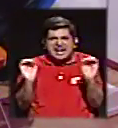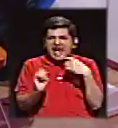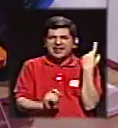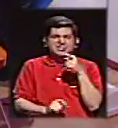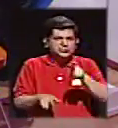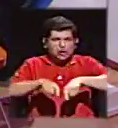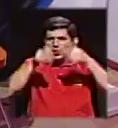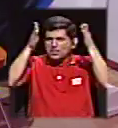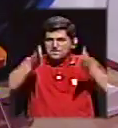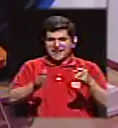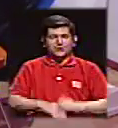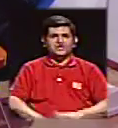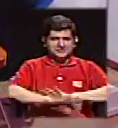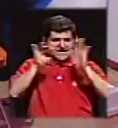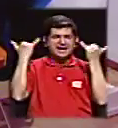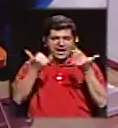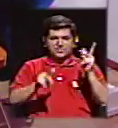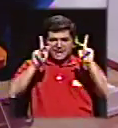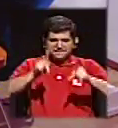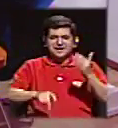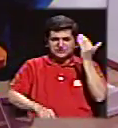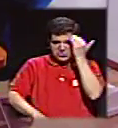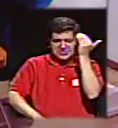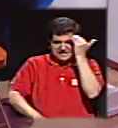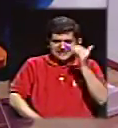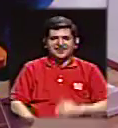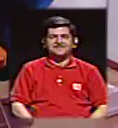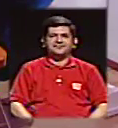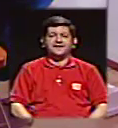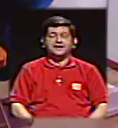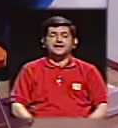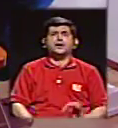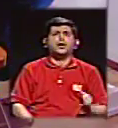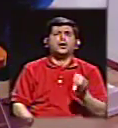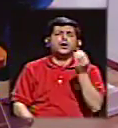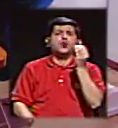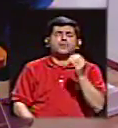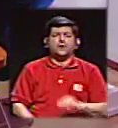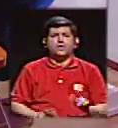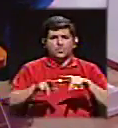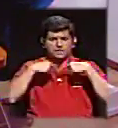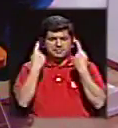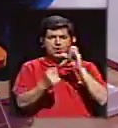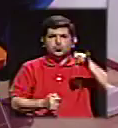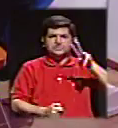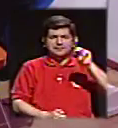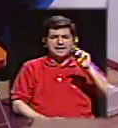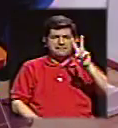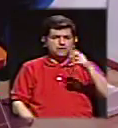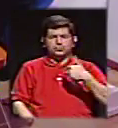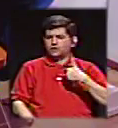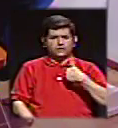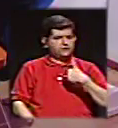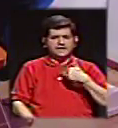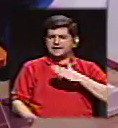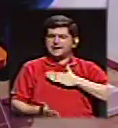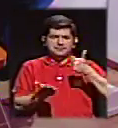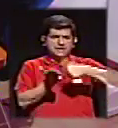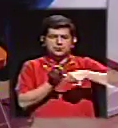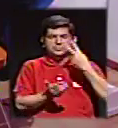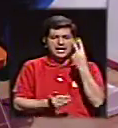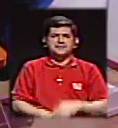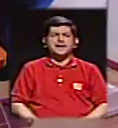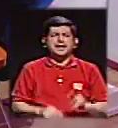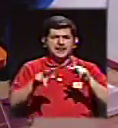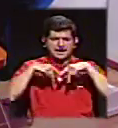que ser periodista y que le quede claro a la teleaudiencia. Yo también. Como joven, el partido de Villalta no tiene mi voto, hay que mirar hacia los